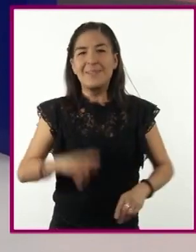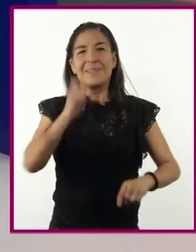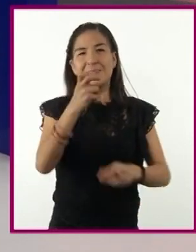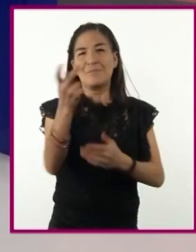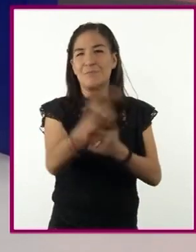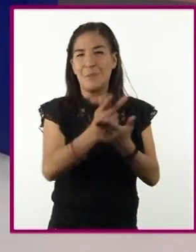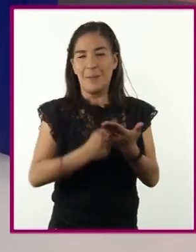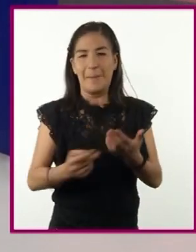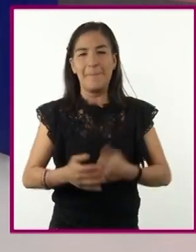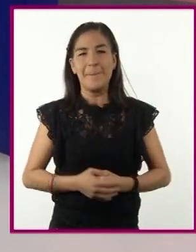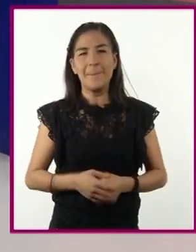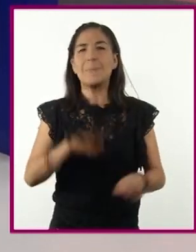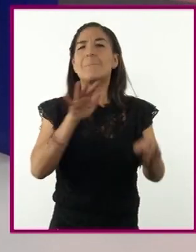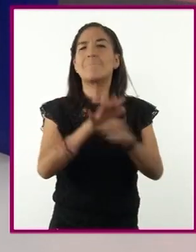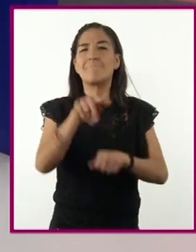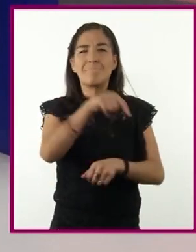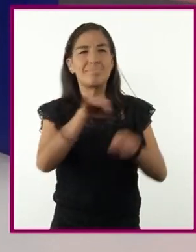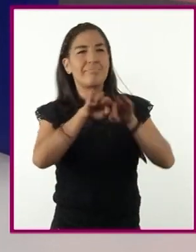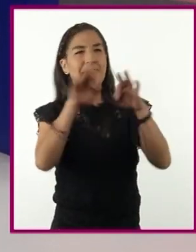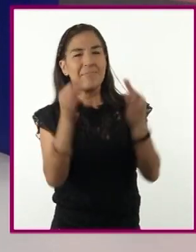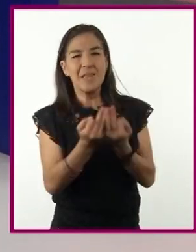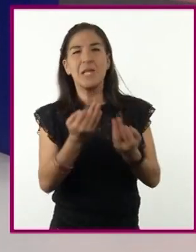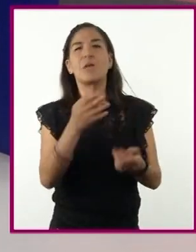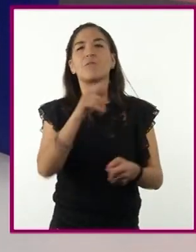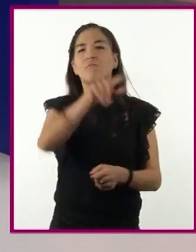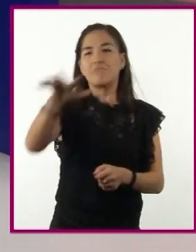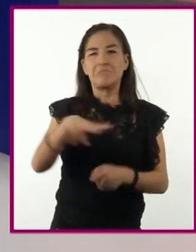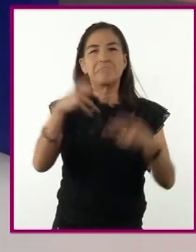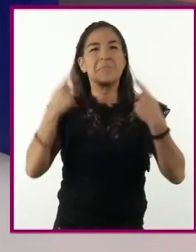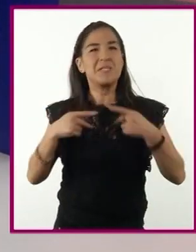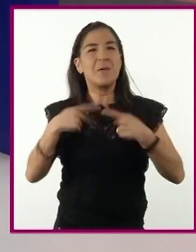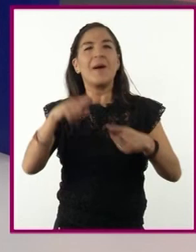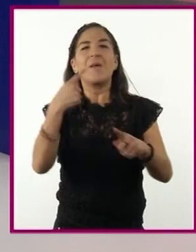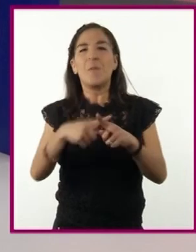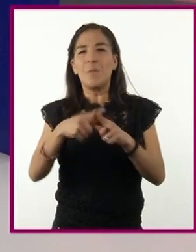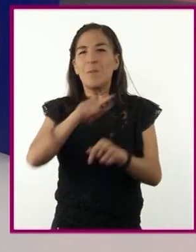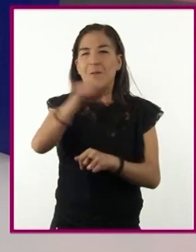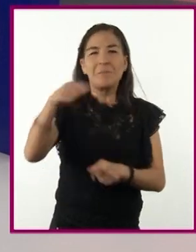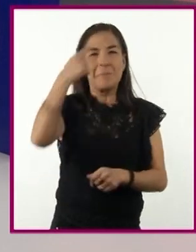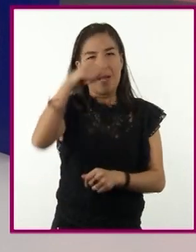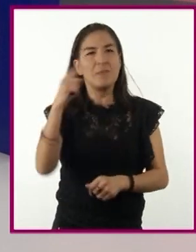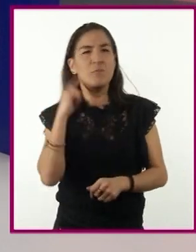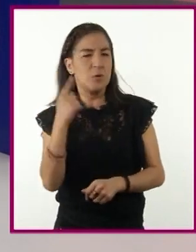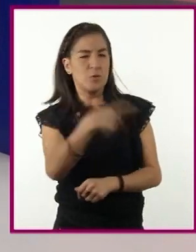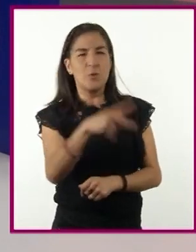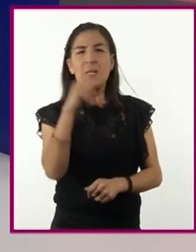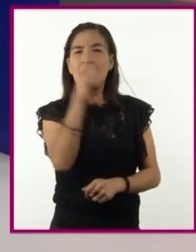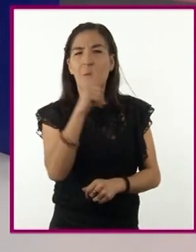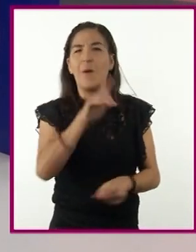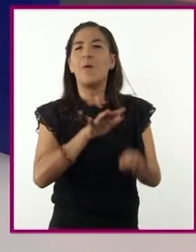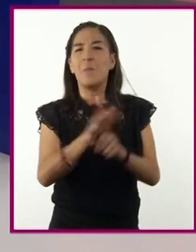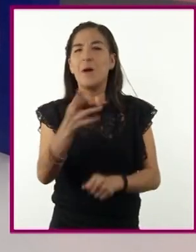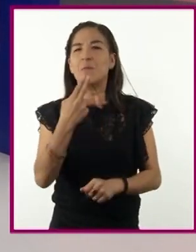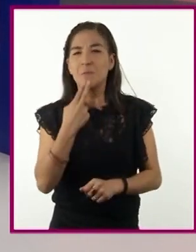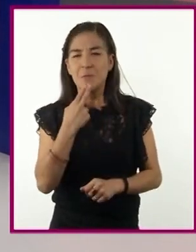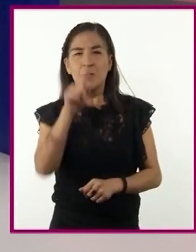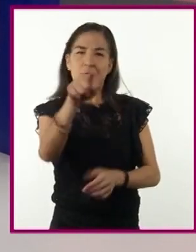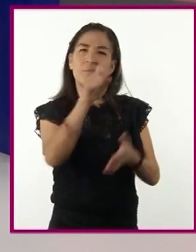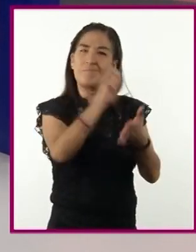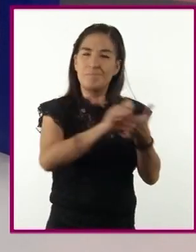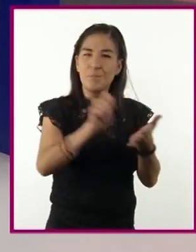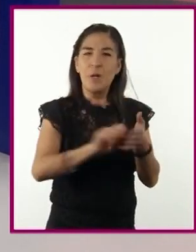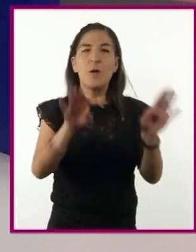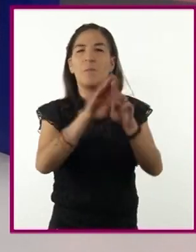programas. ¿Cuál es su estructura? ¿A qué audiencia se dirige? ¿Qué tipo de lenguaje se utiliza? Escriban a manera de